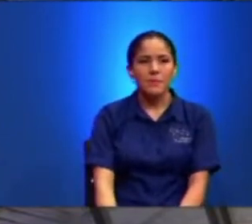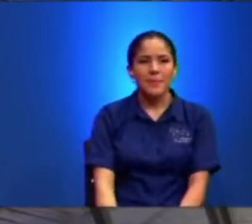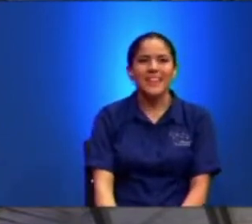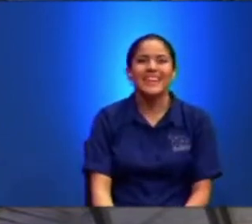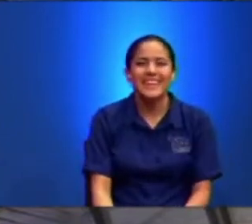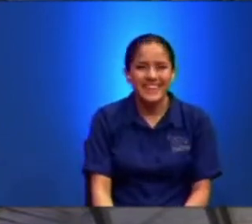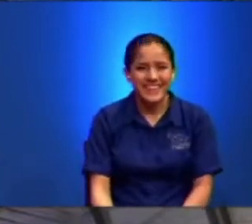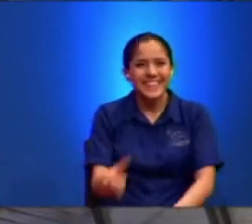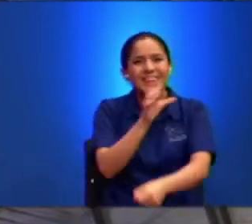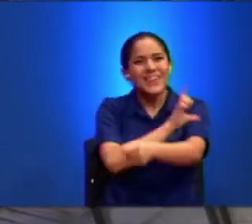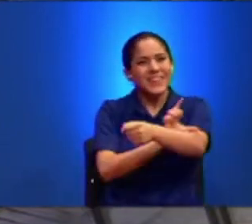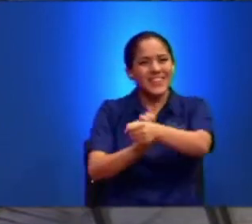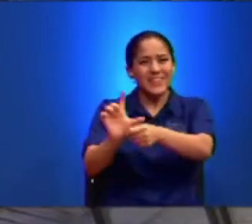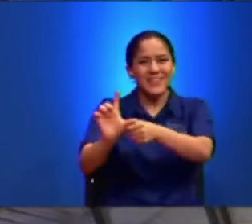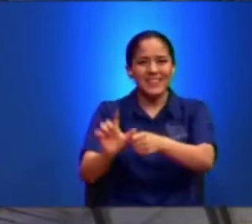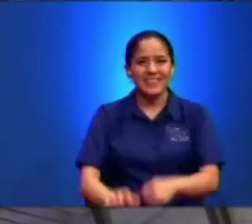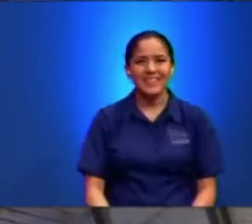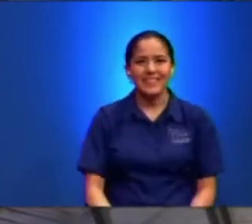apocalipsis